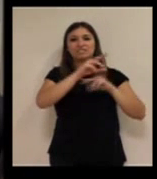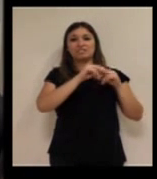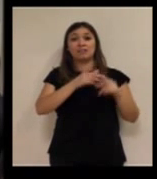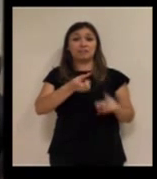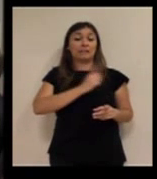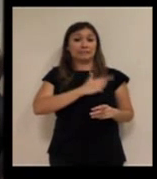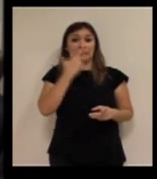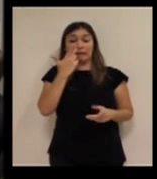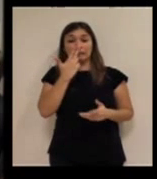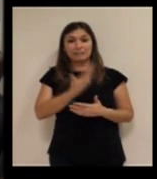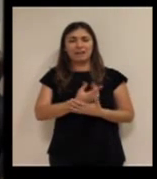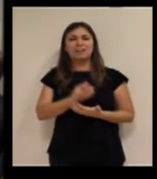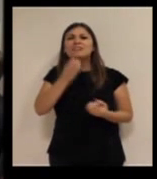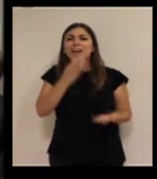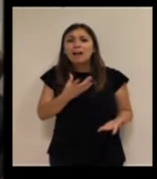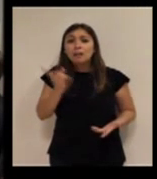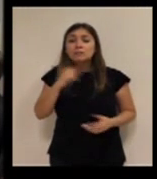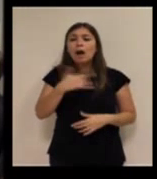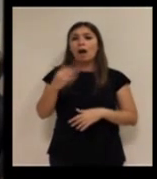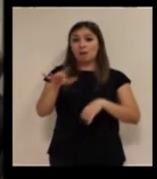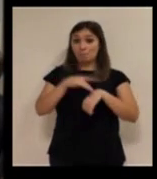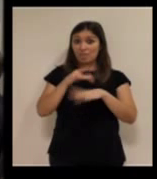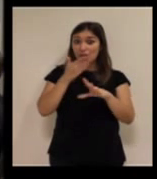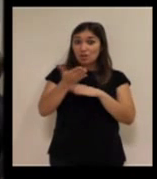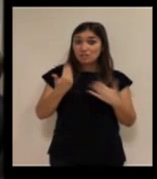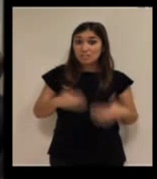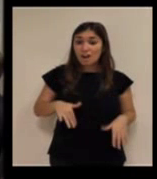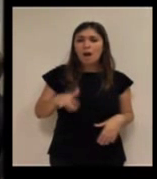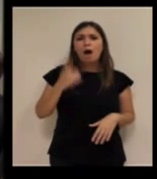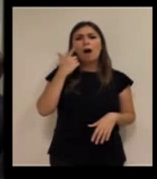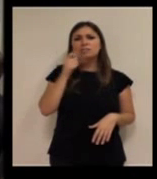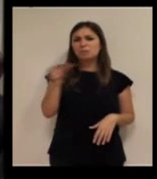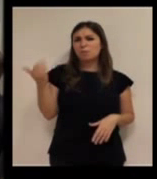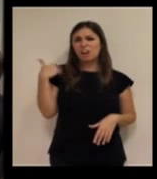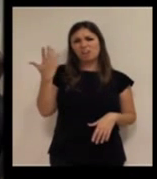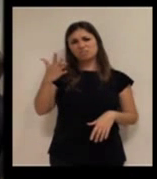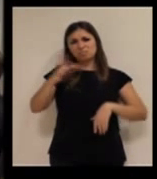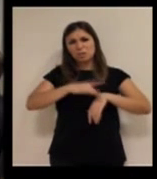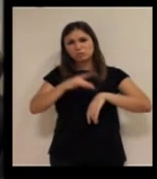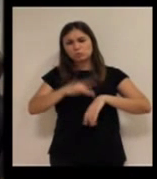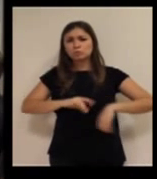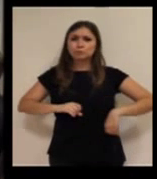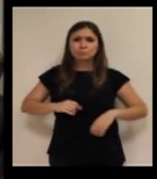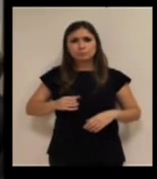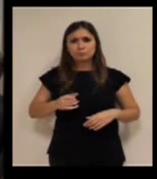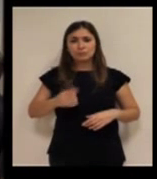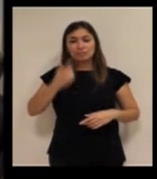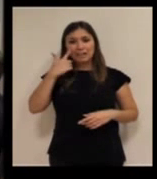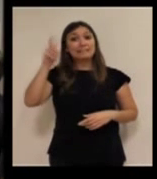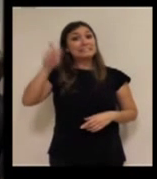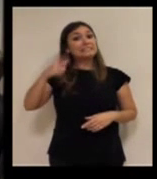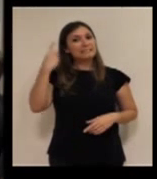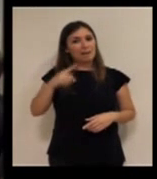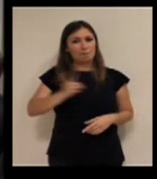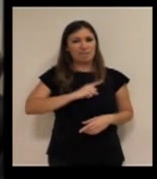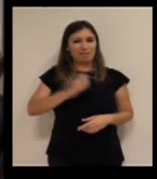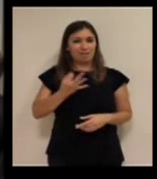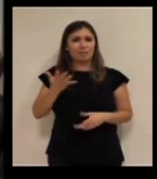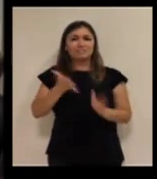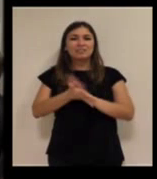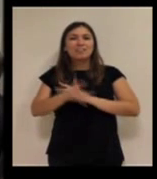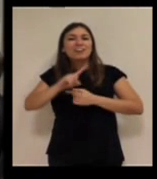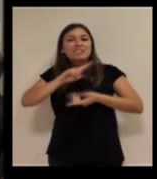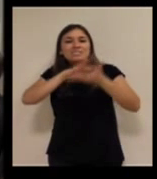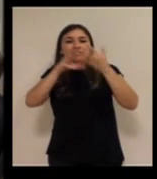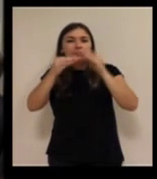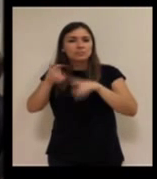Y que se interesa por ti al final. Sabe que has ido al médico, sabe que la semana pasada estabas un poco pachuchilla y fíjate, ¿no?